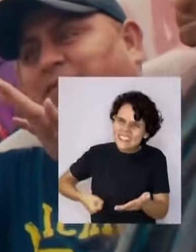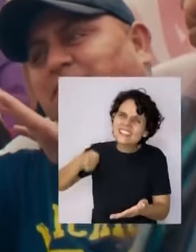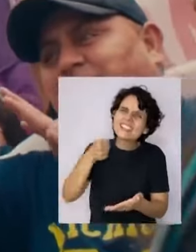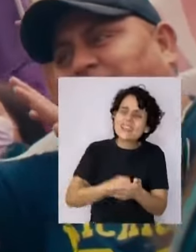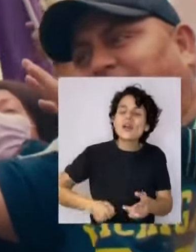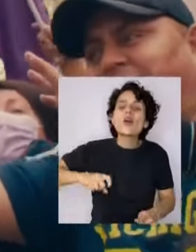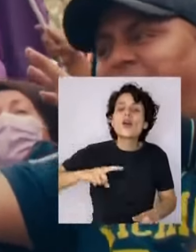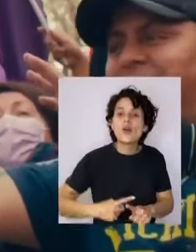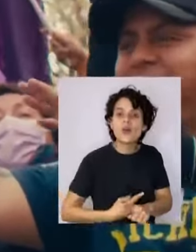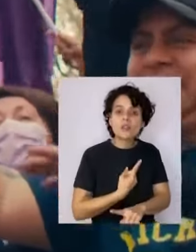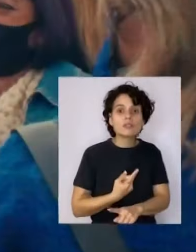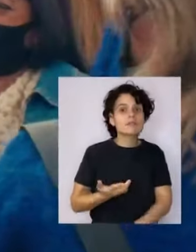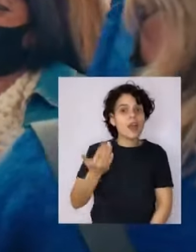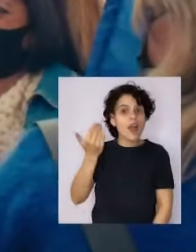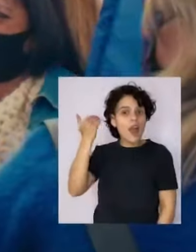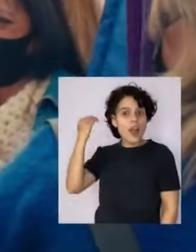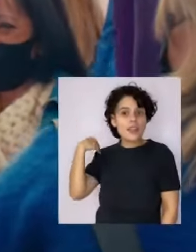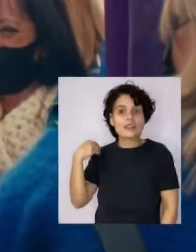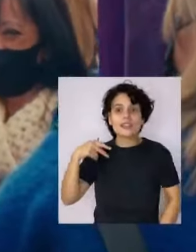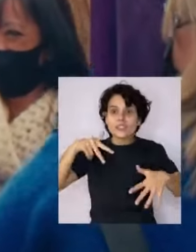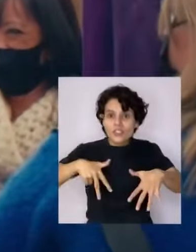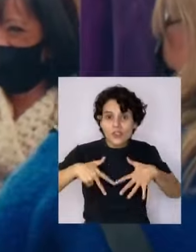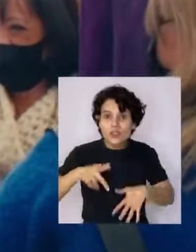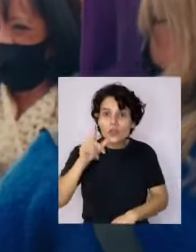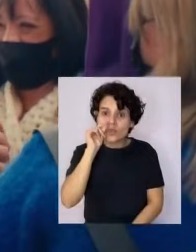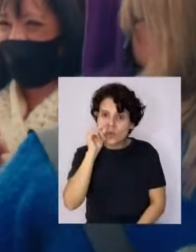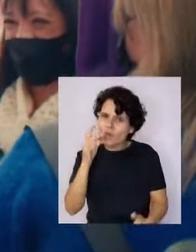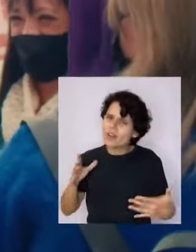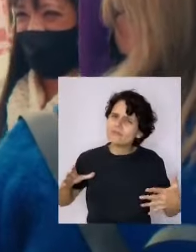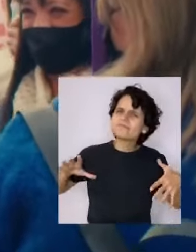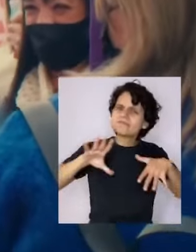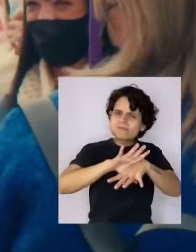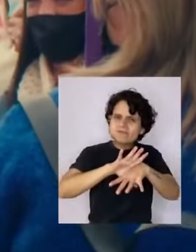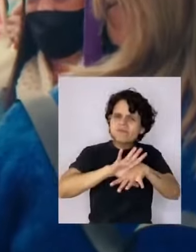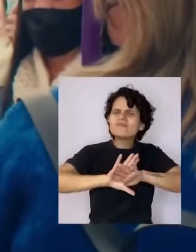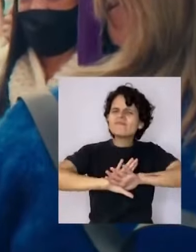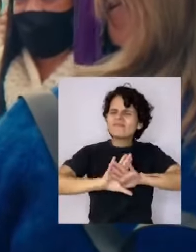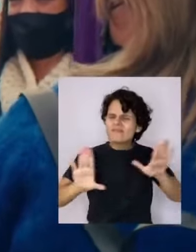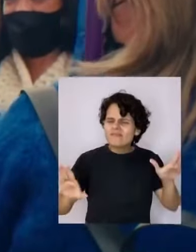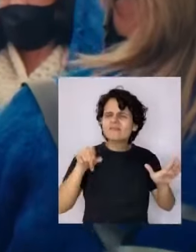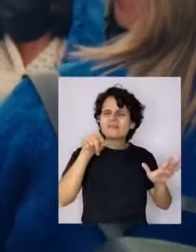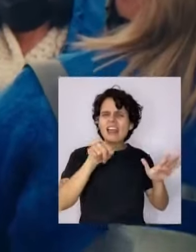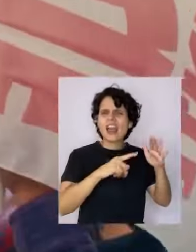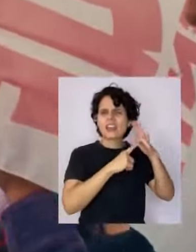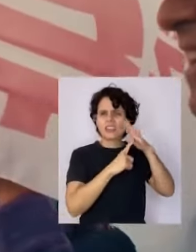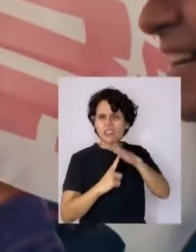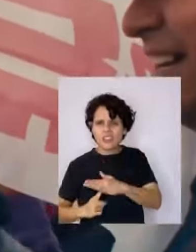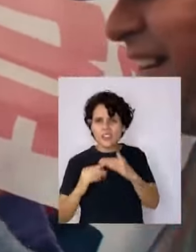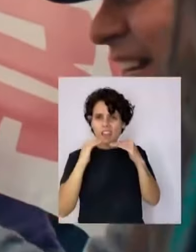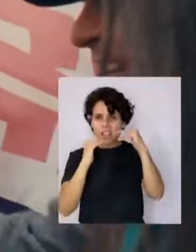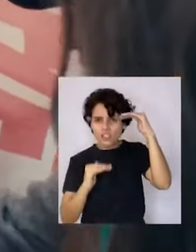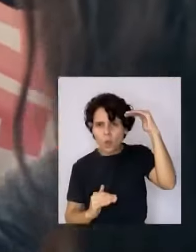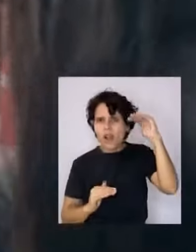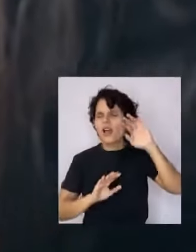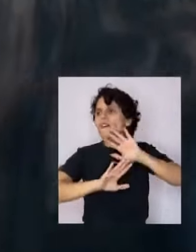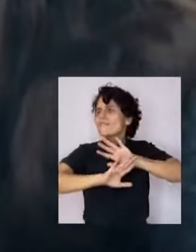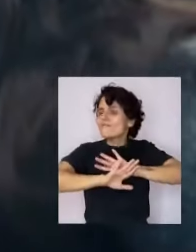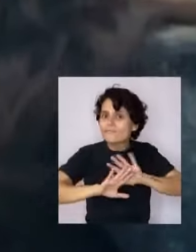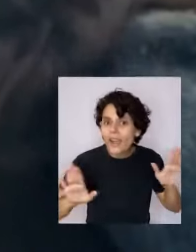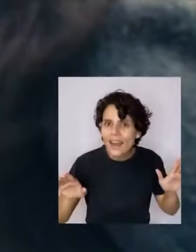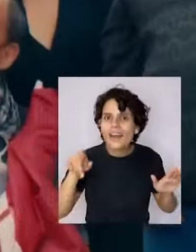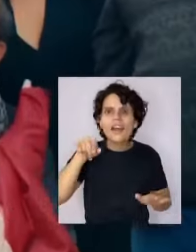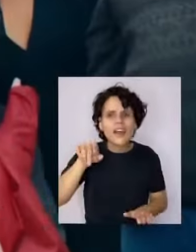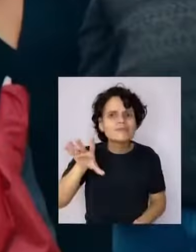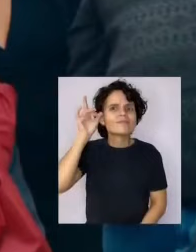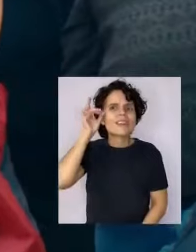Cuando nos juntamos el 18 de octubre y decidimos poner fin a la desigualdad y al abuso, nos dimos cuenta